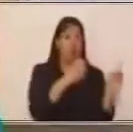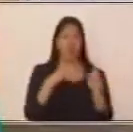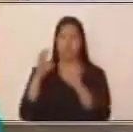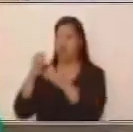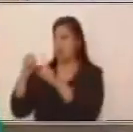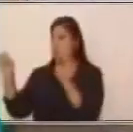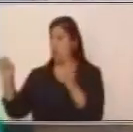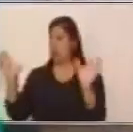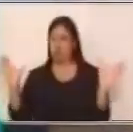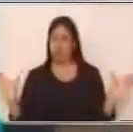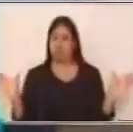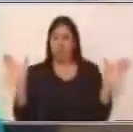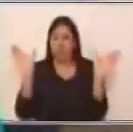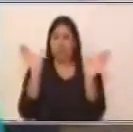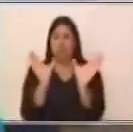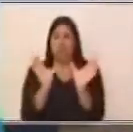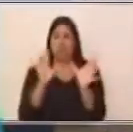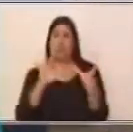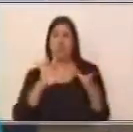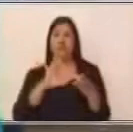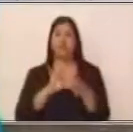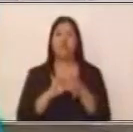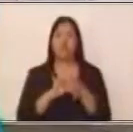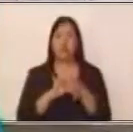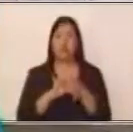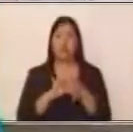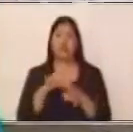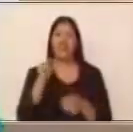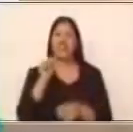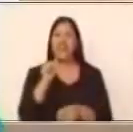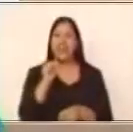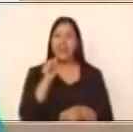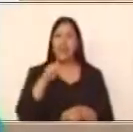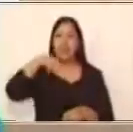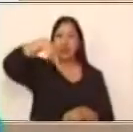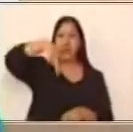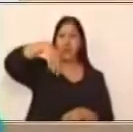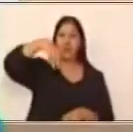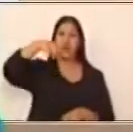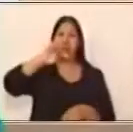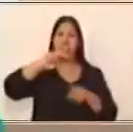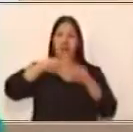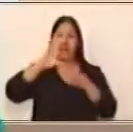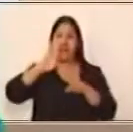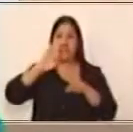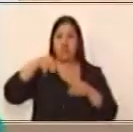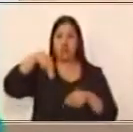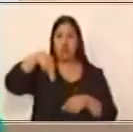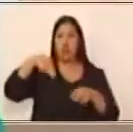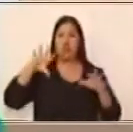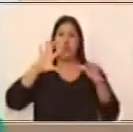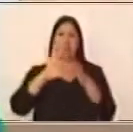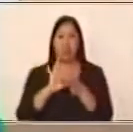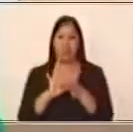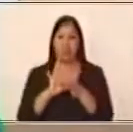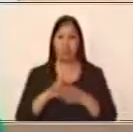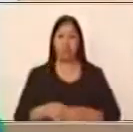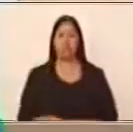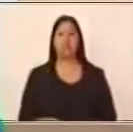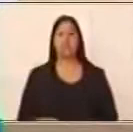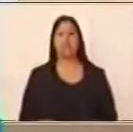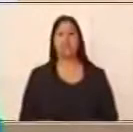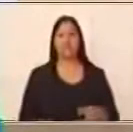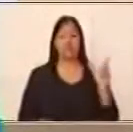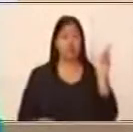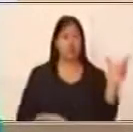formada por un nexo. En este caso es una conjunción. ¿Sí? Juan lee un